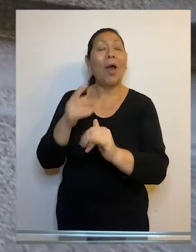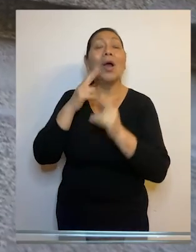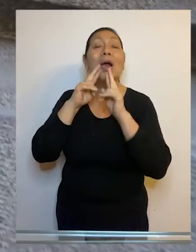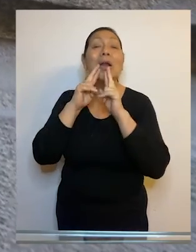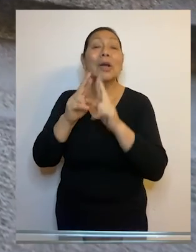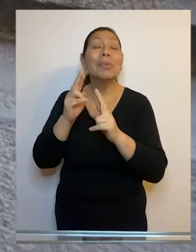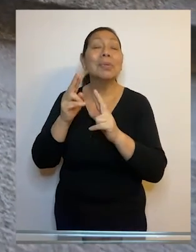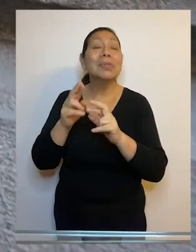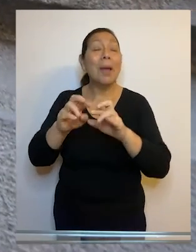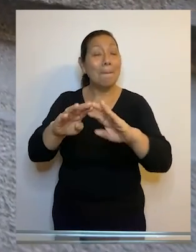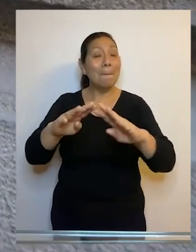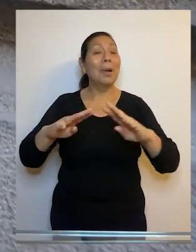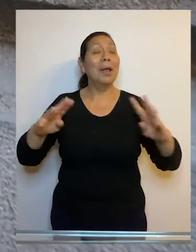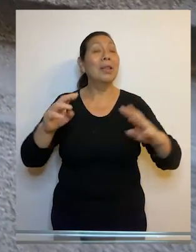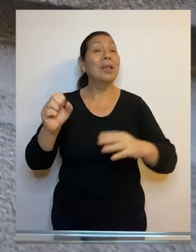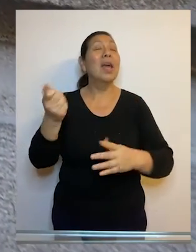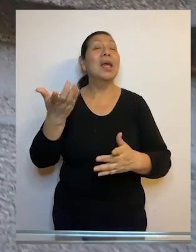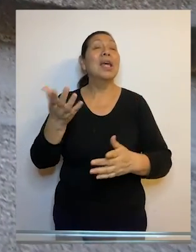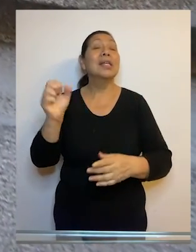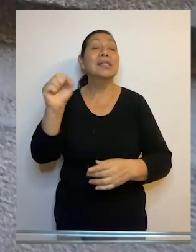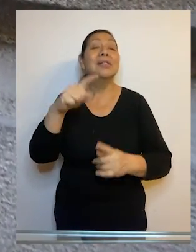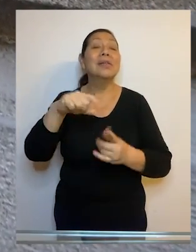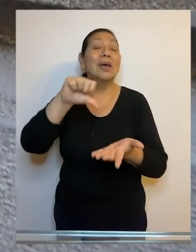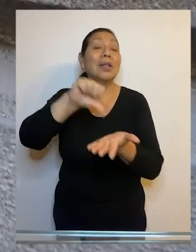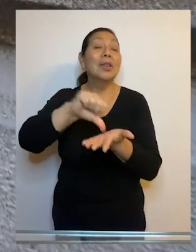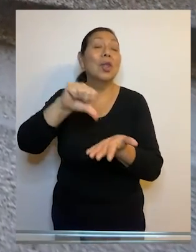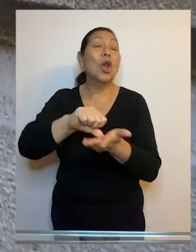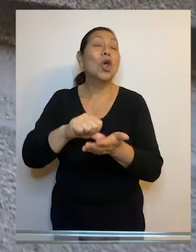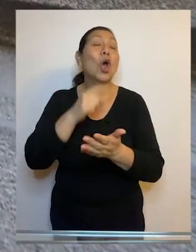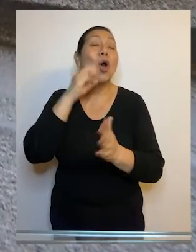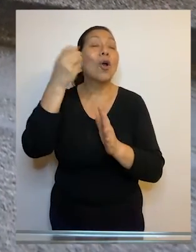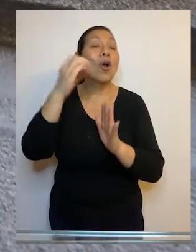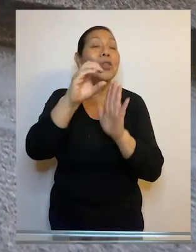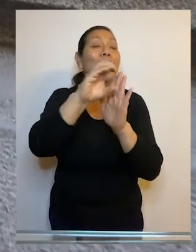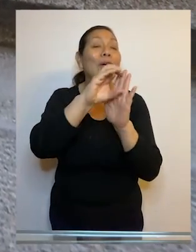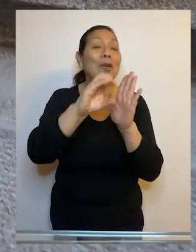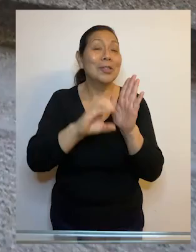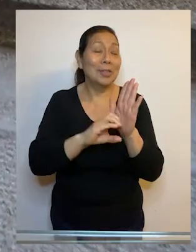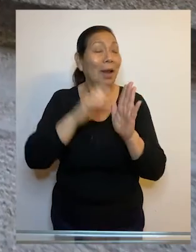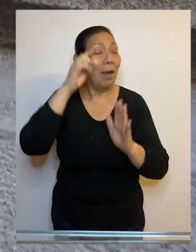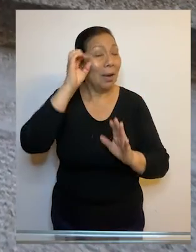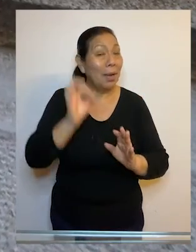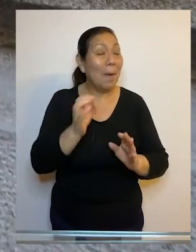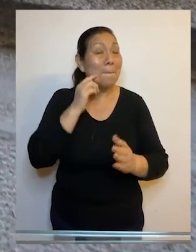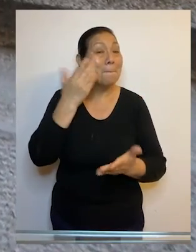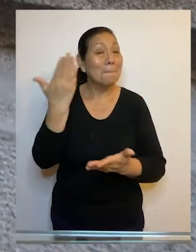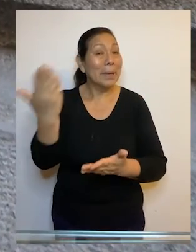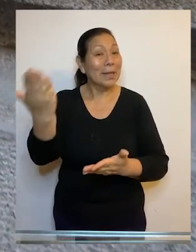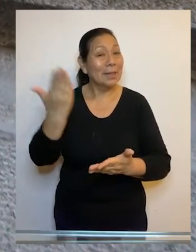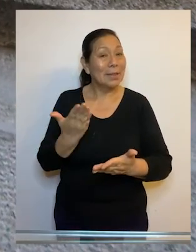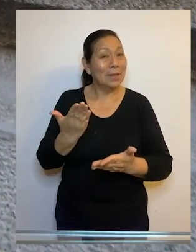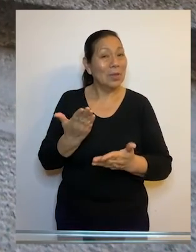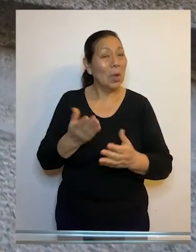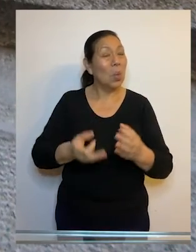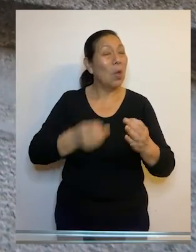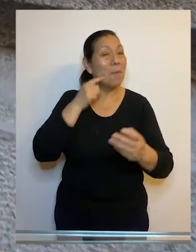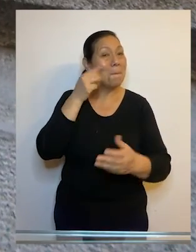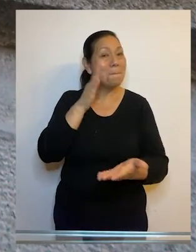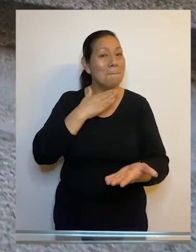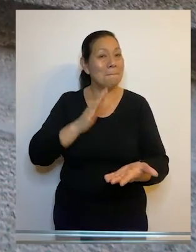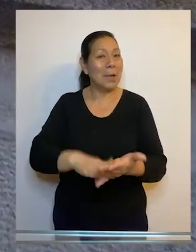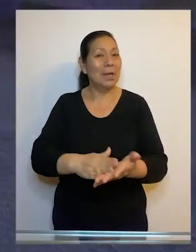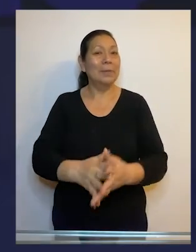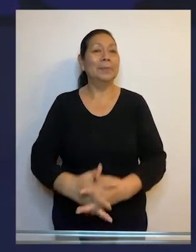causa que debe resolver el Pleno de la Corte de Santiago porque existía inconstitucionalidad en la querella presentada por el delito de